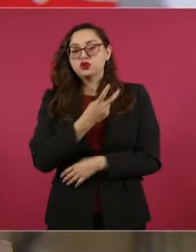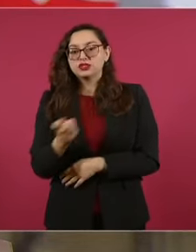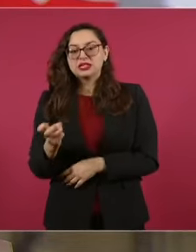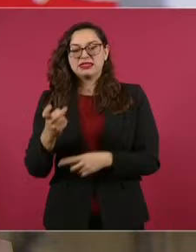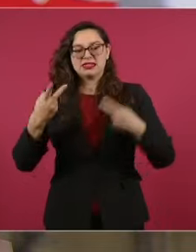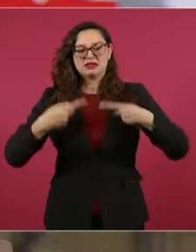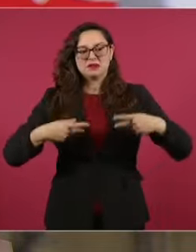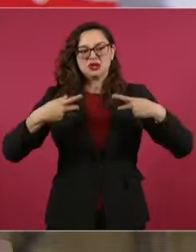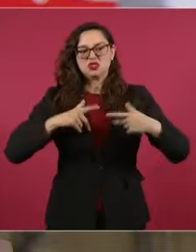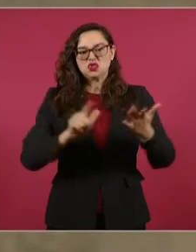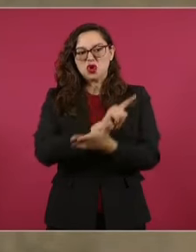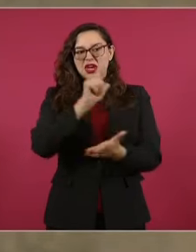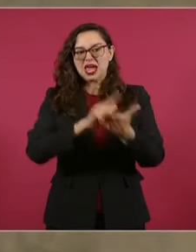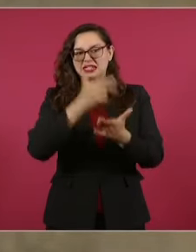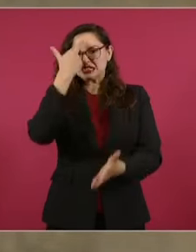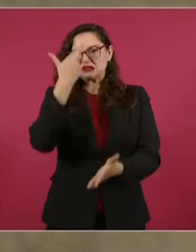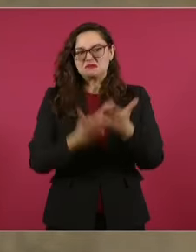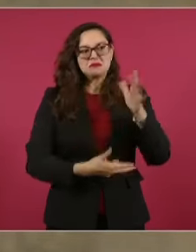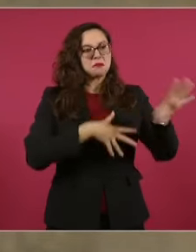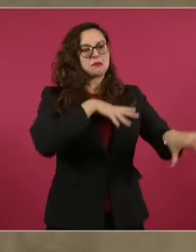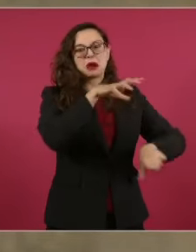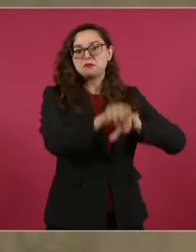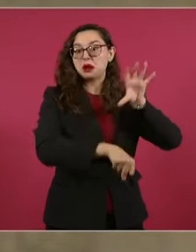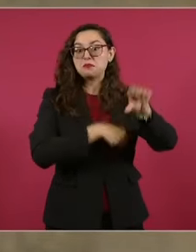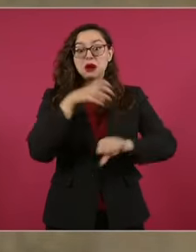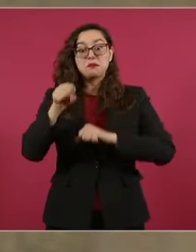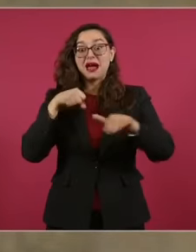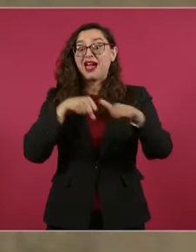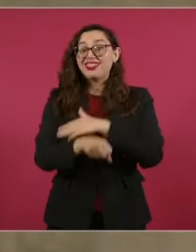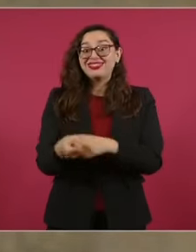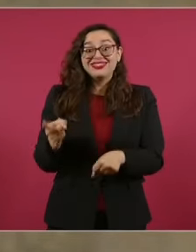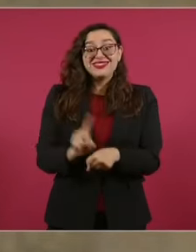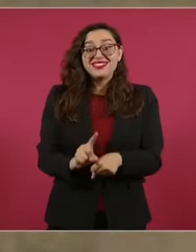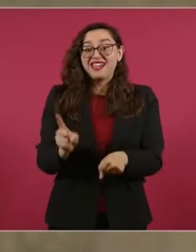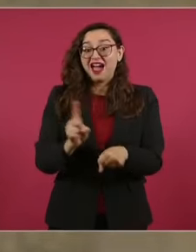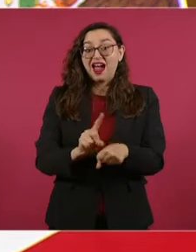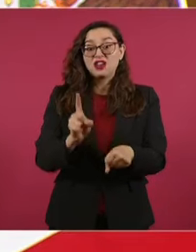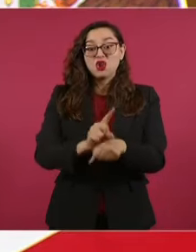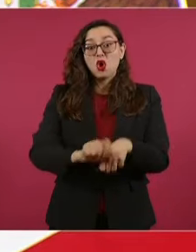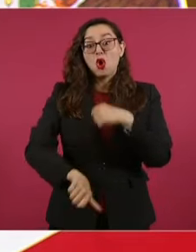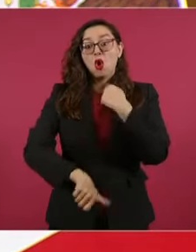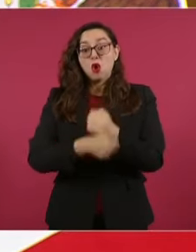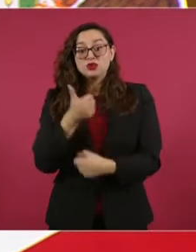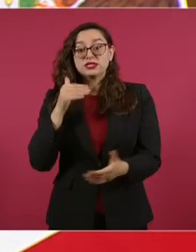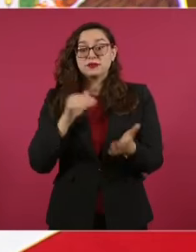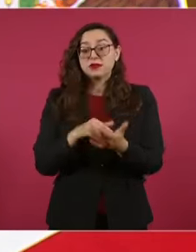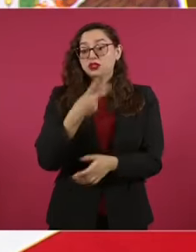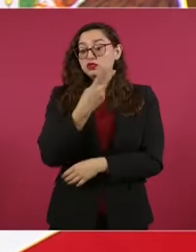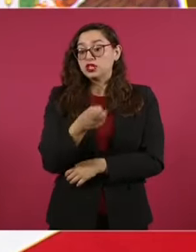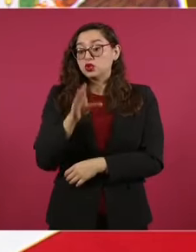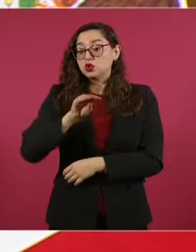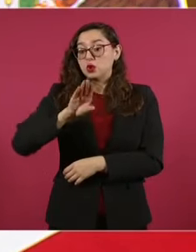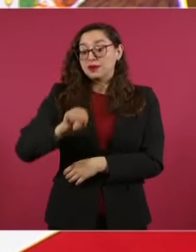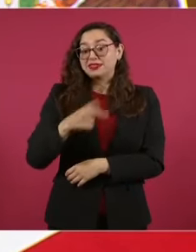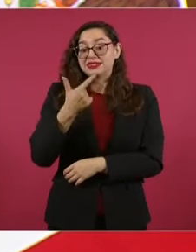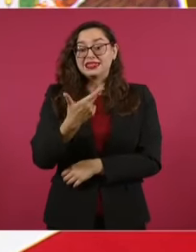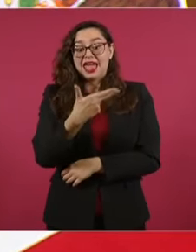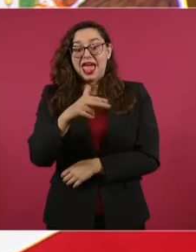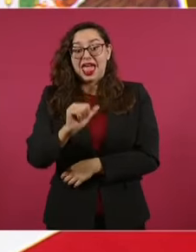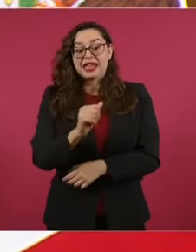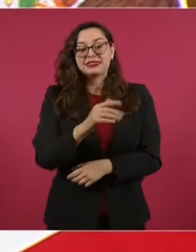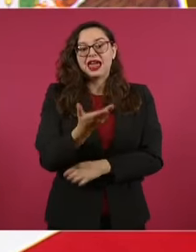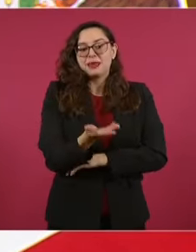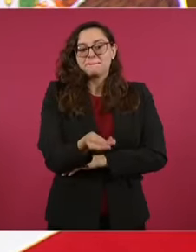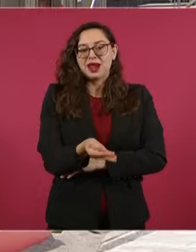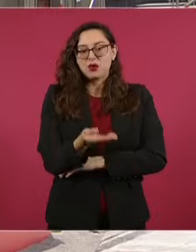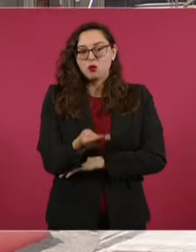diarias de presuntos delincuentes, se han destruido 11 mil 297 hectáreas de